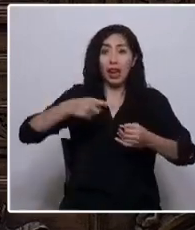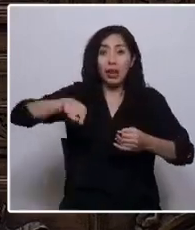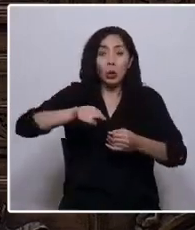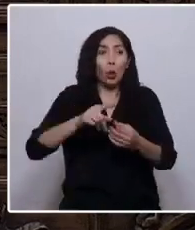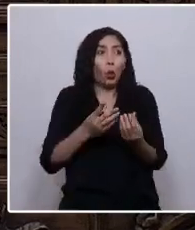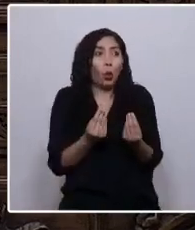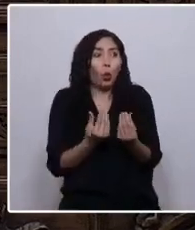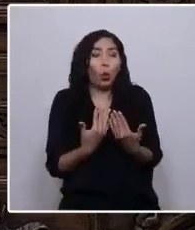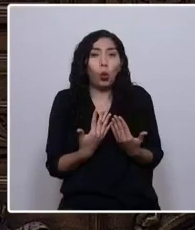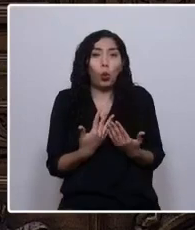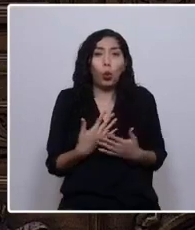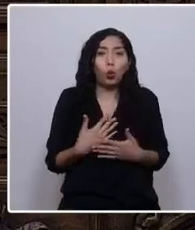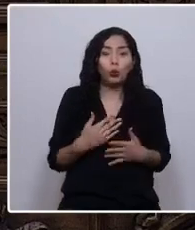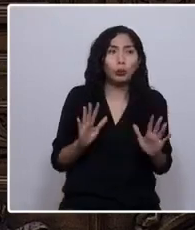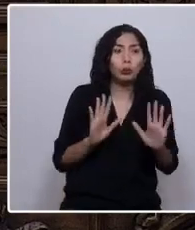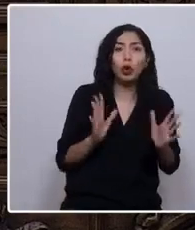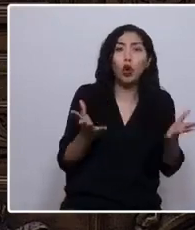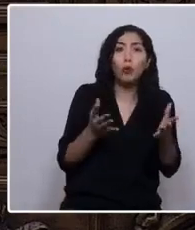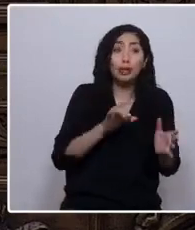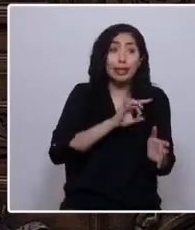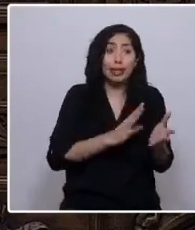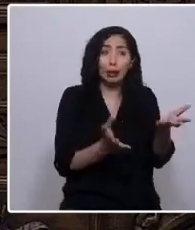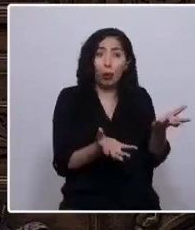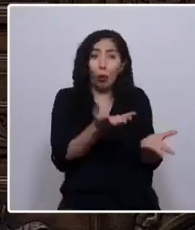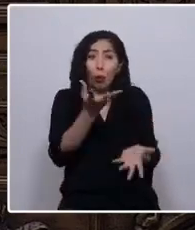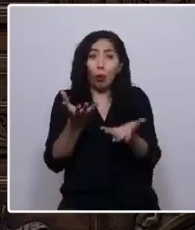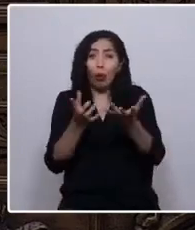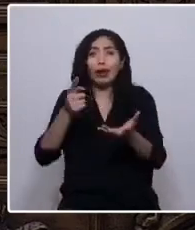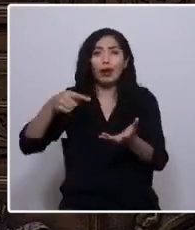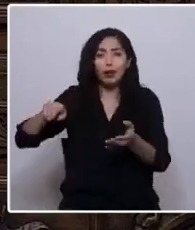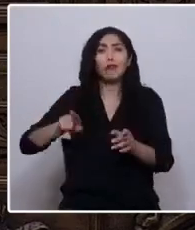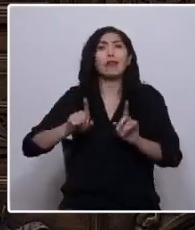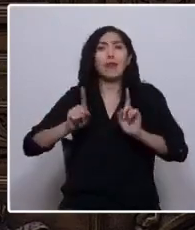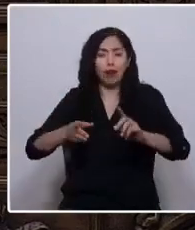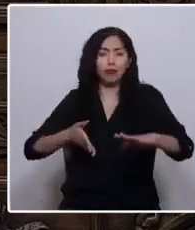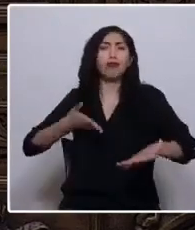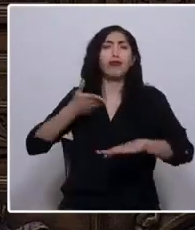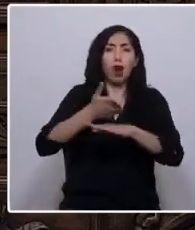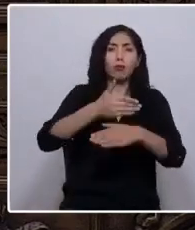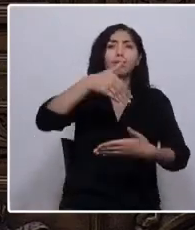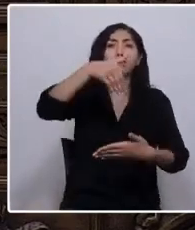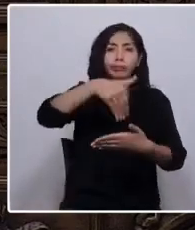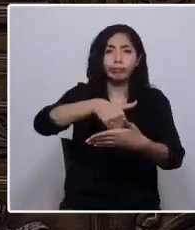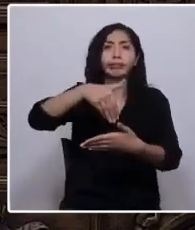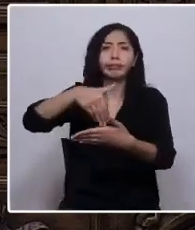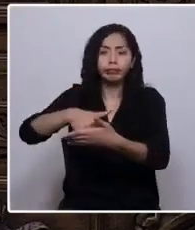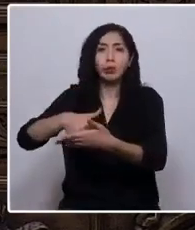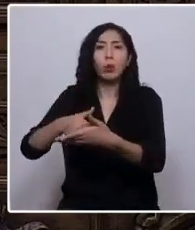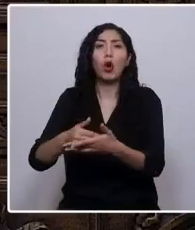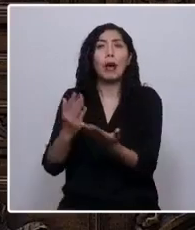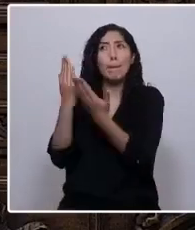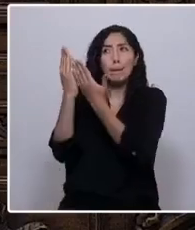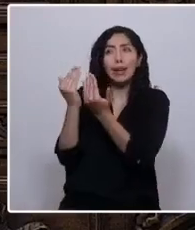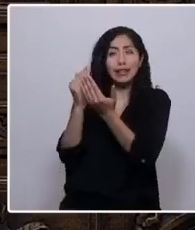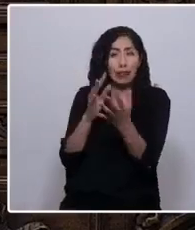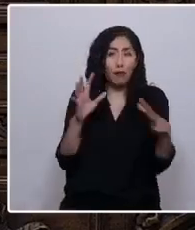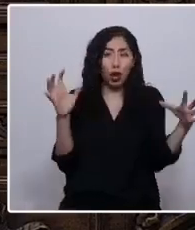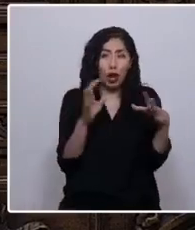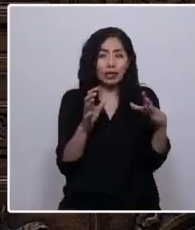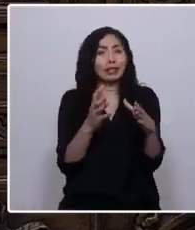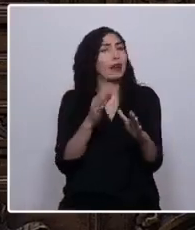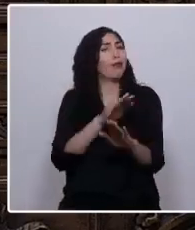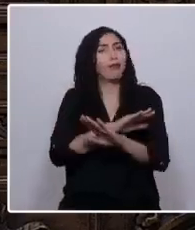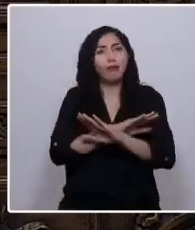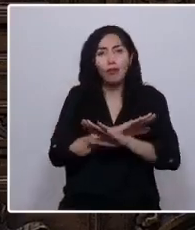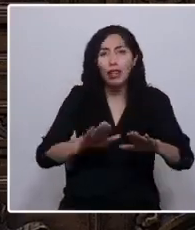Chile, fueron a las urnas con la esperanza de poner fin al caos, de poner fin a la violencia y de construir